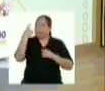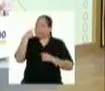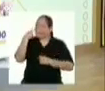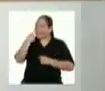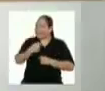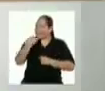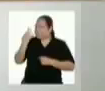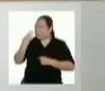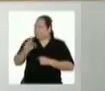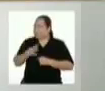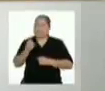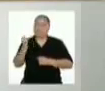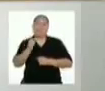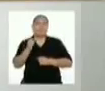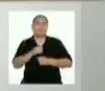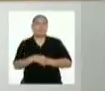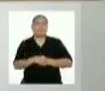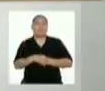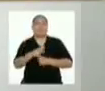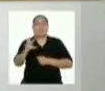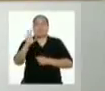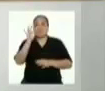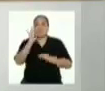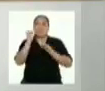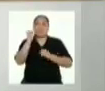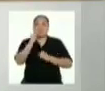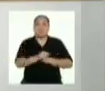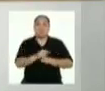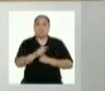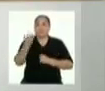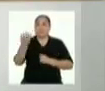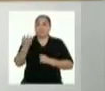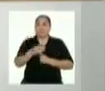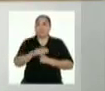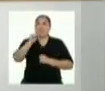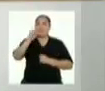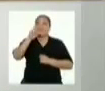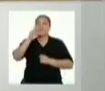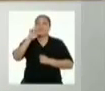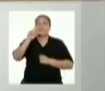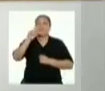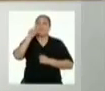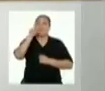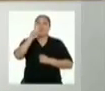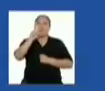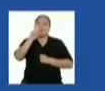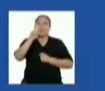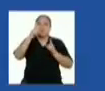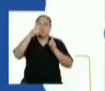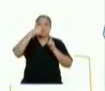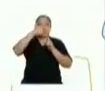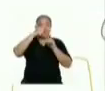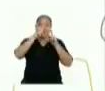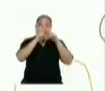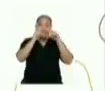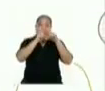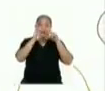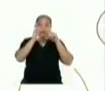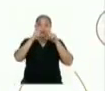que ya conocemos, ¿no? Así es. Se puede determinar en función al área de un triángulo equilátero.